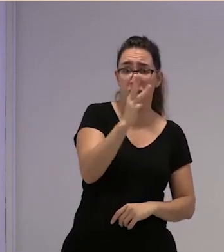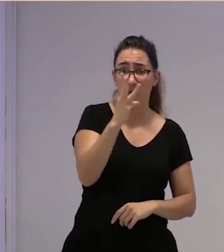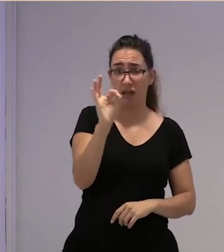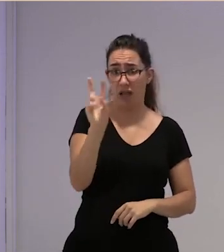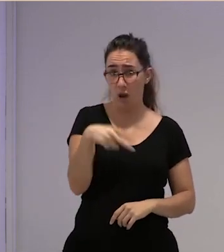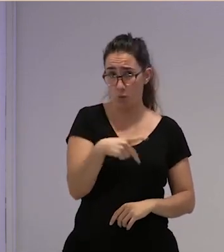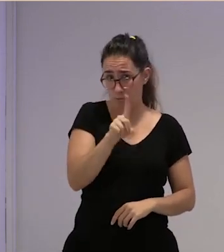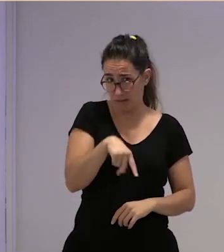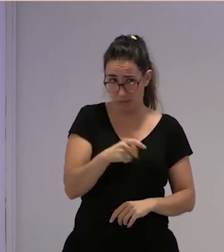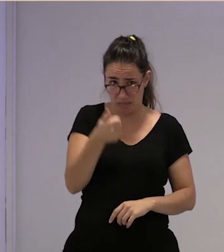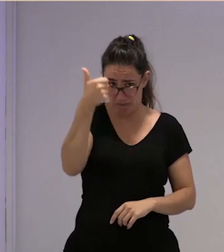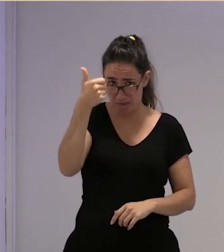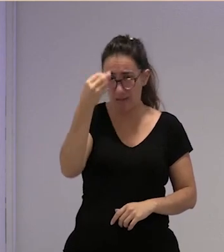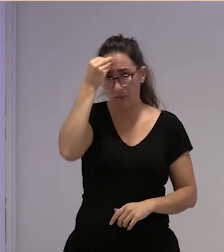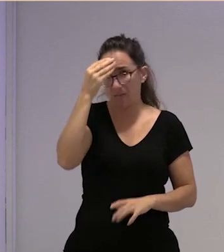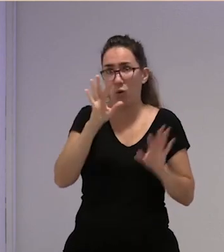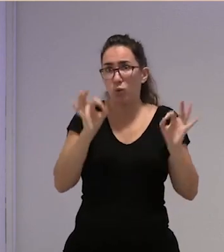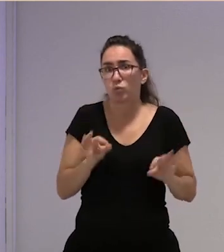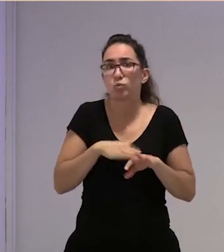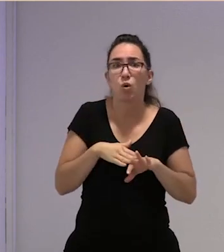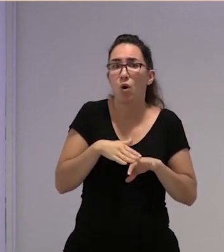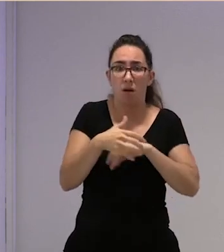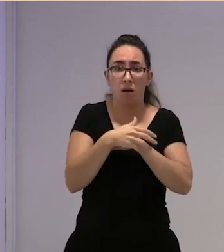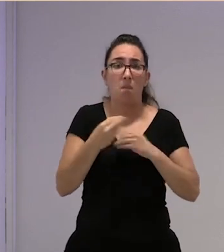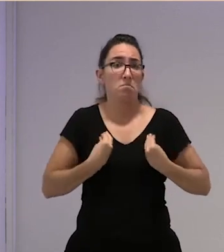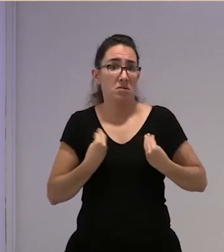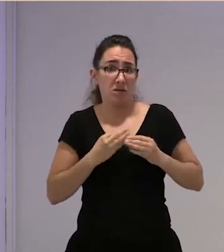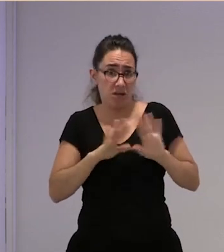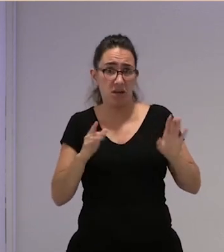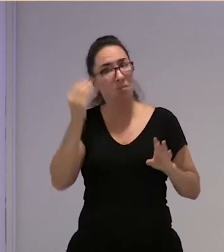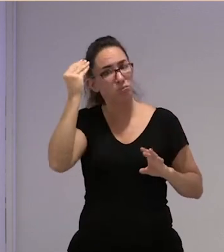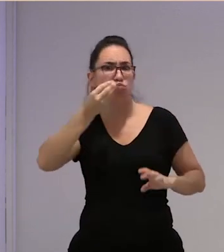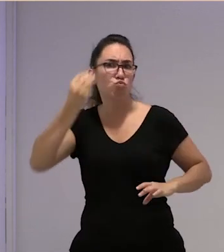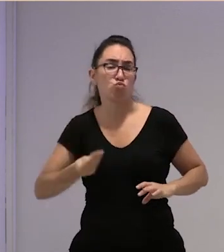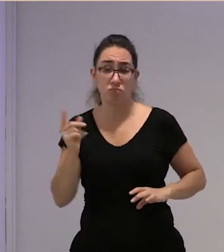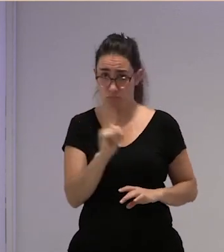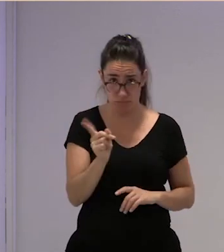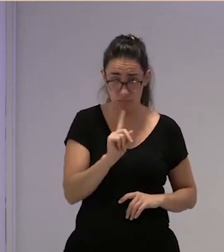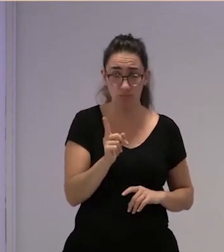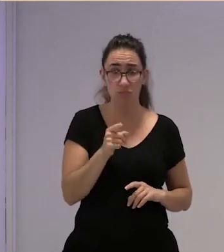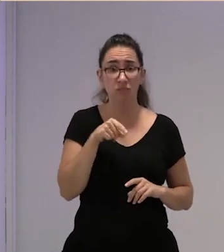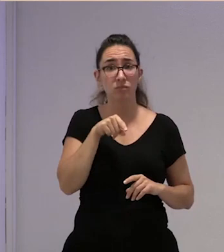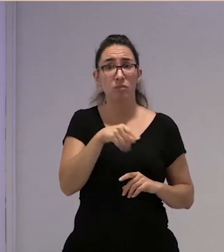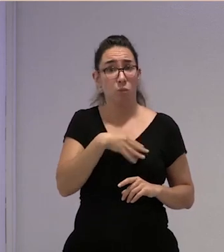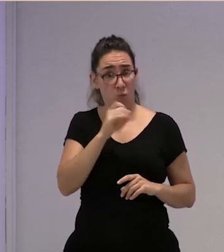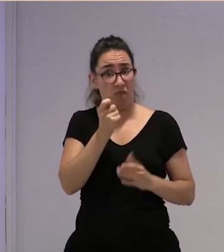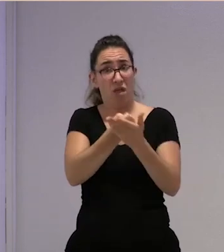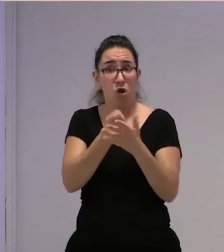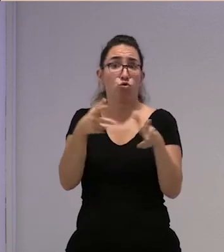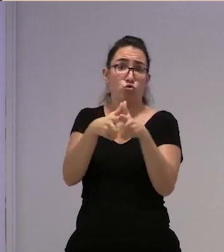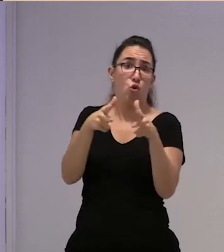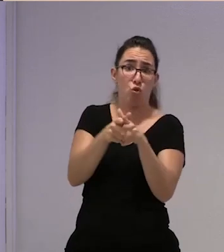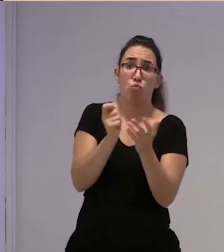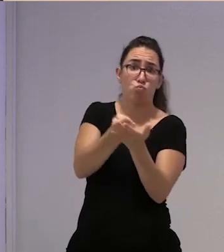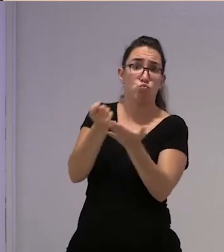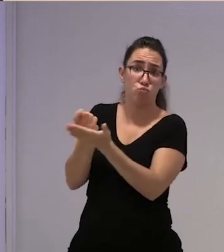al mes que con eso te da para vivir de puta madre y te da para pagar una afiliación y dos también y